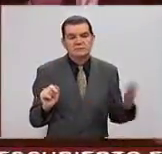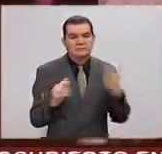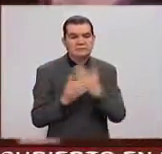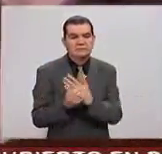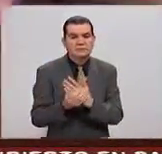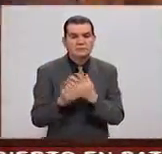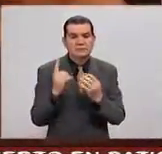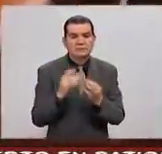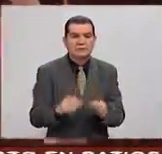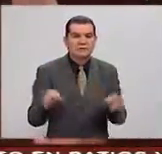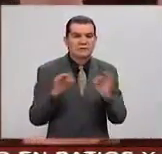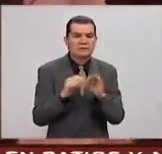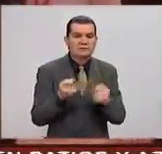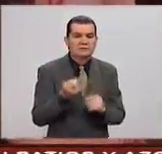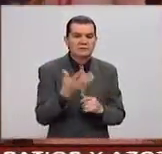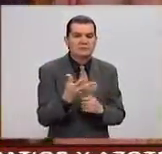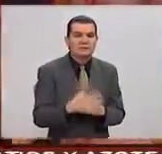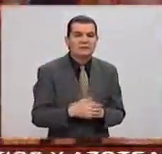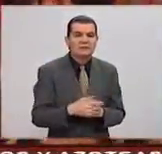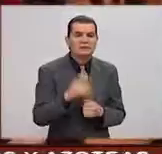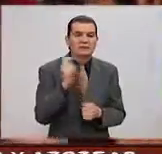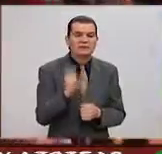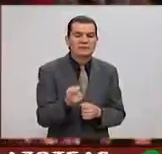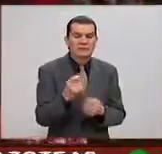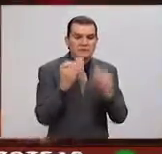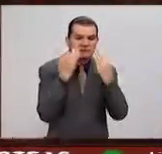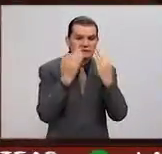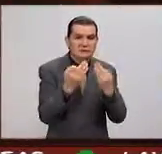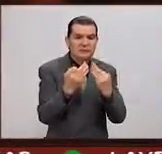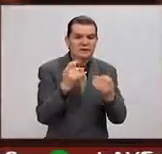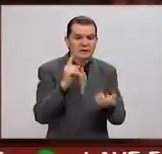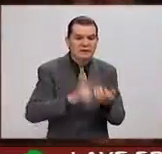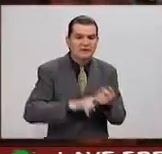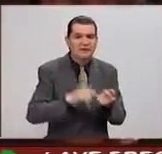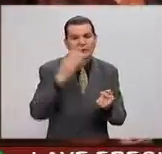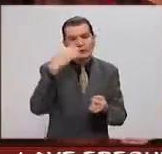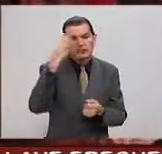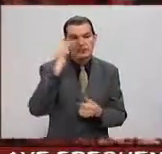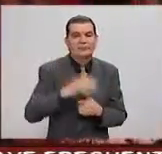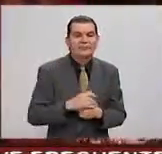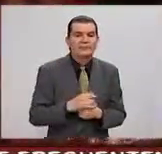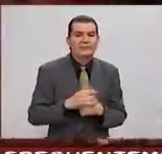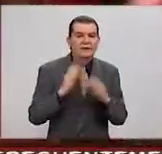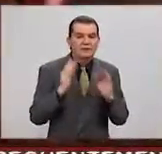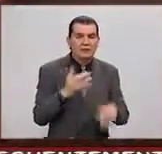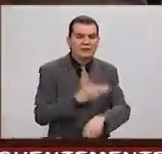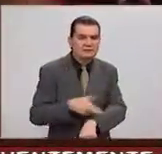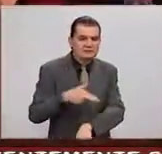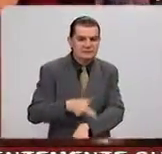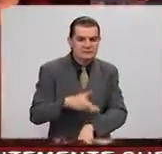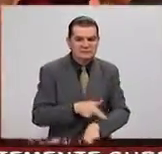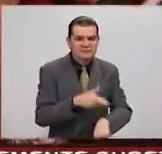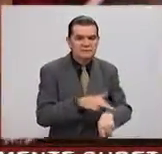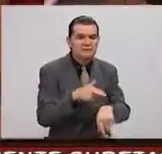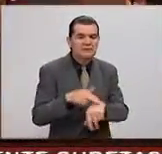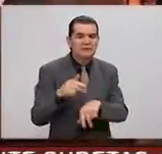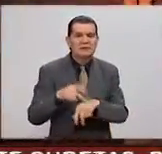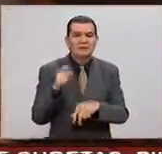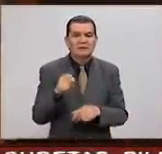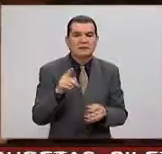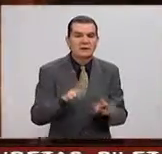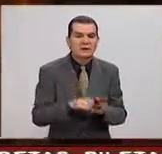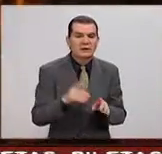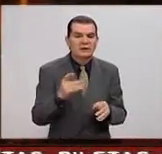tan importante, tan simbólico, que significa su presencia en Cuba, siga tomando medidas y haciendo uso de sus facultades ejecutivas,